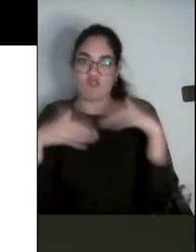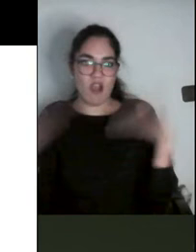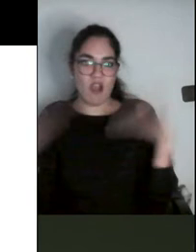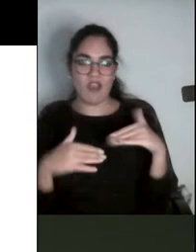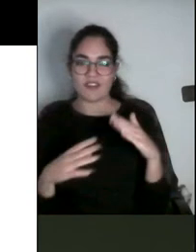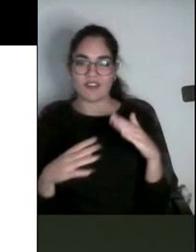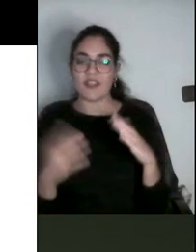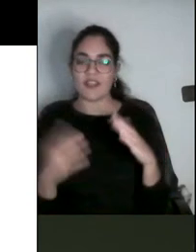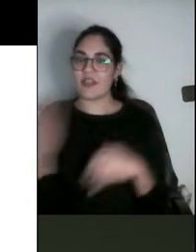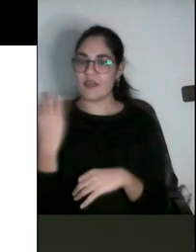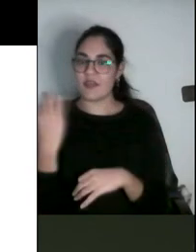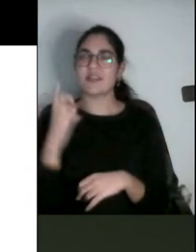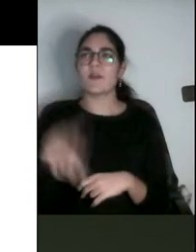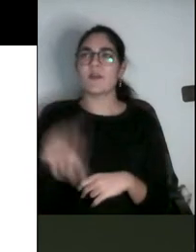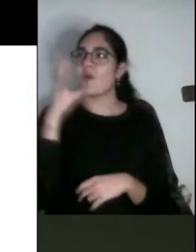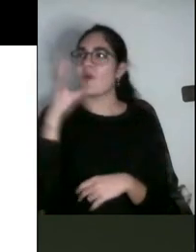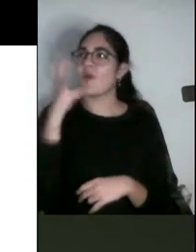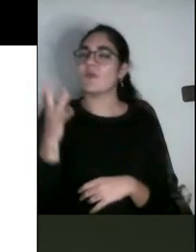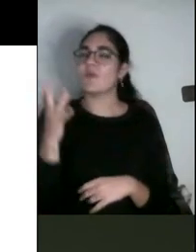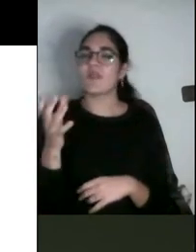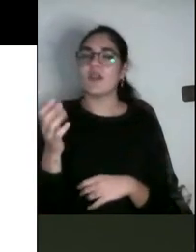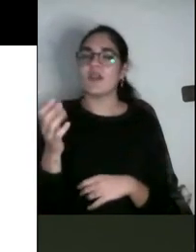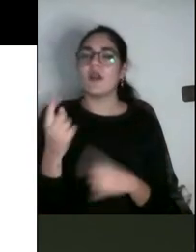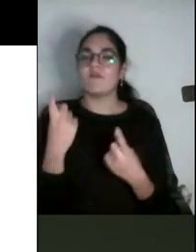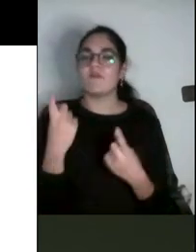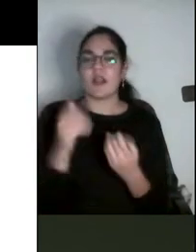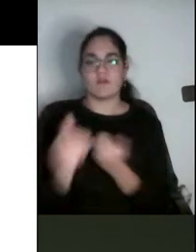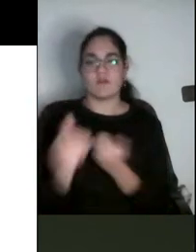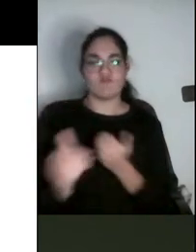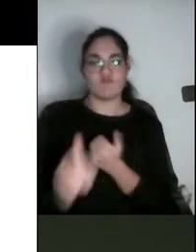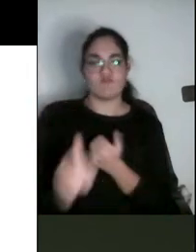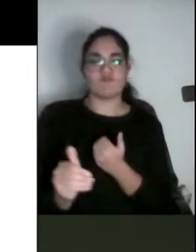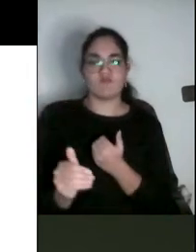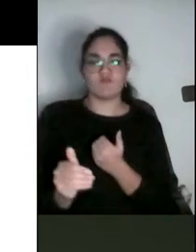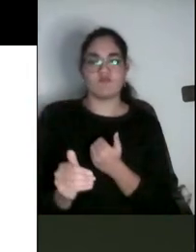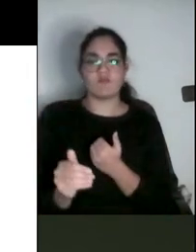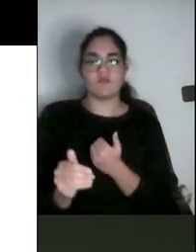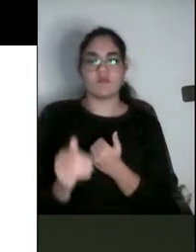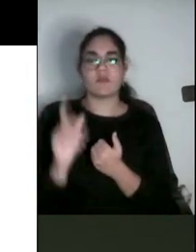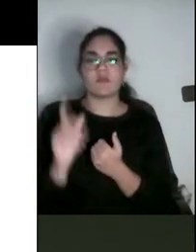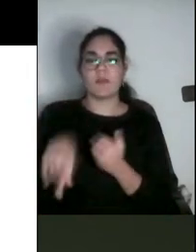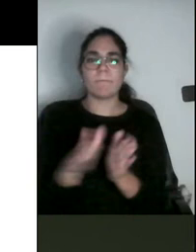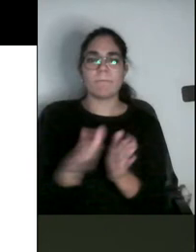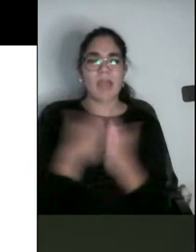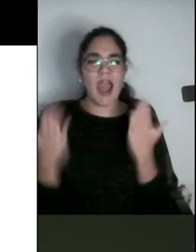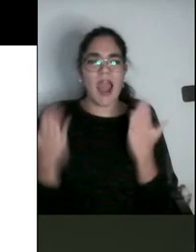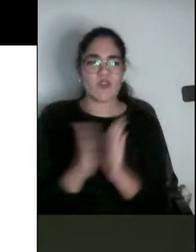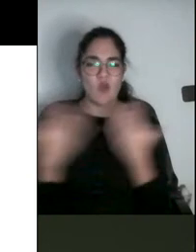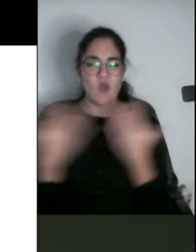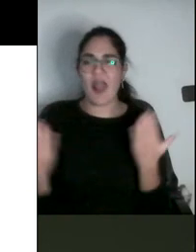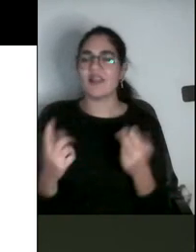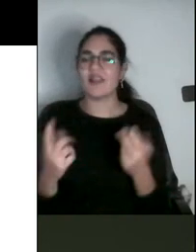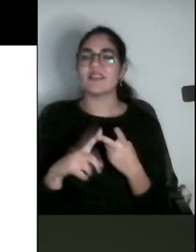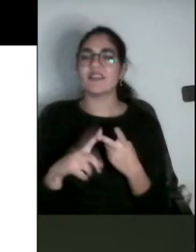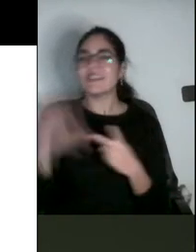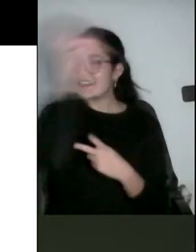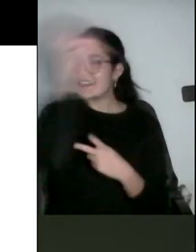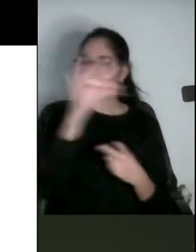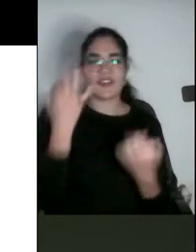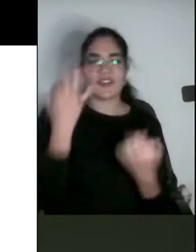y que era sobre todo necesario revisar los manuales, las teorías,